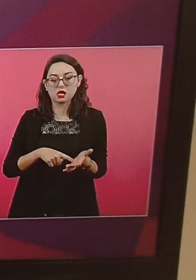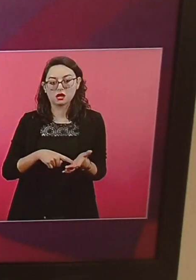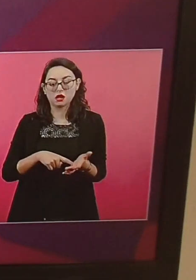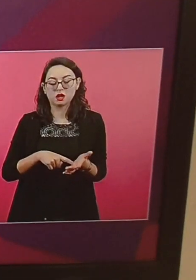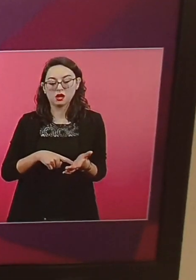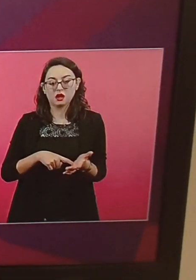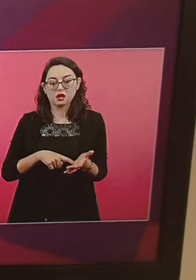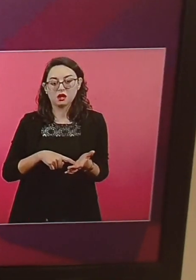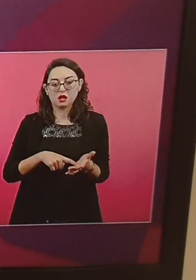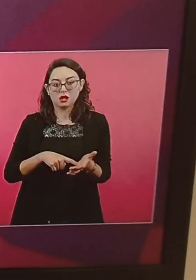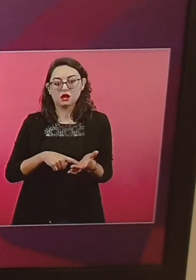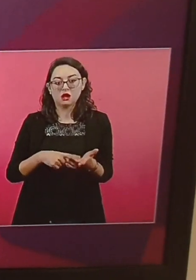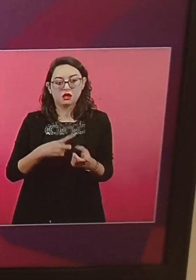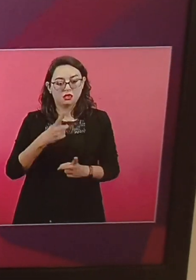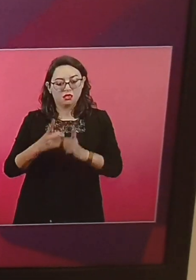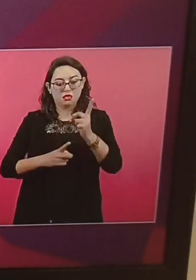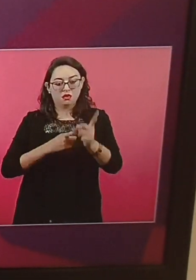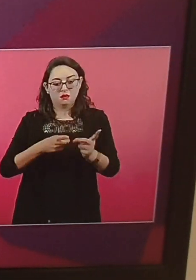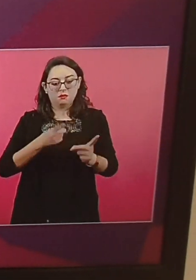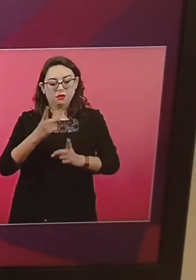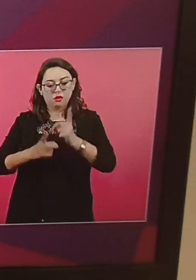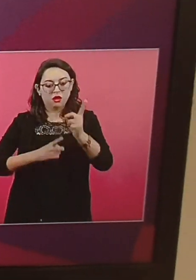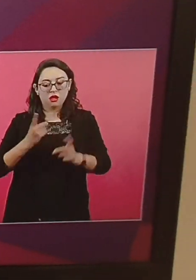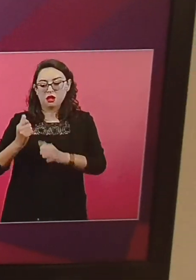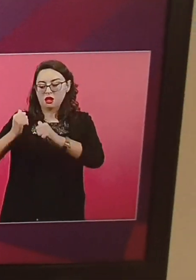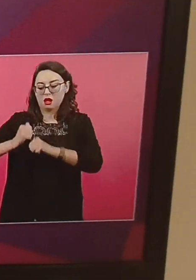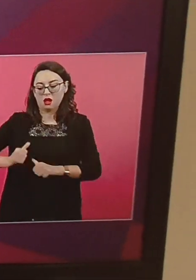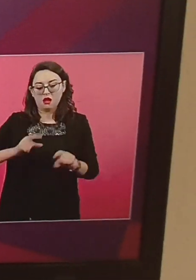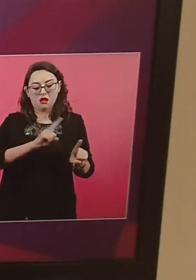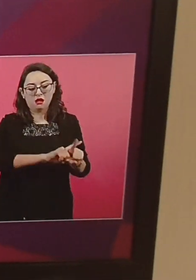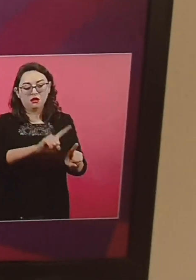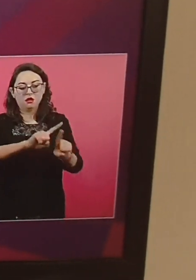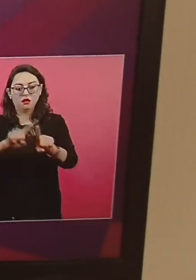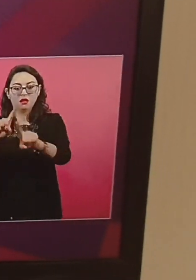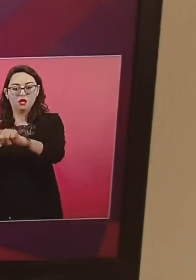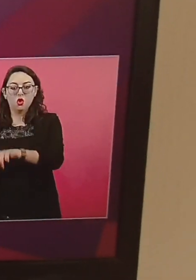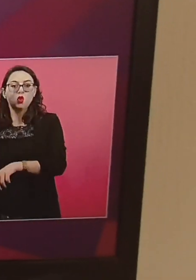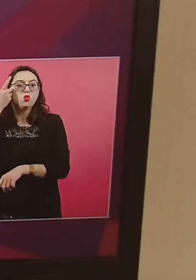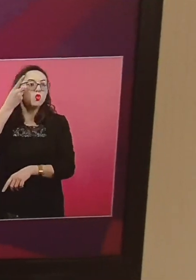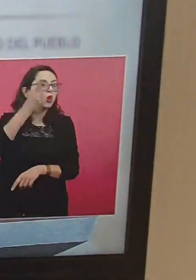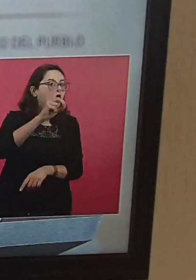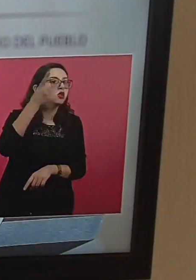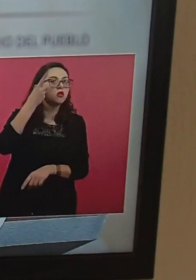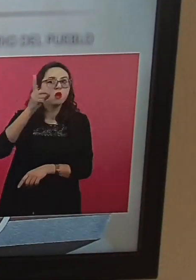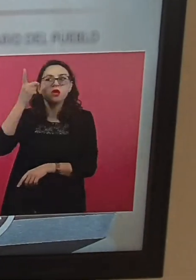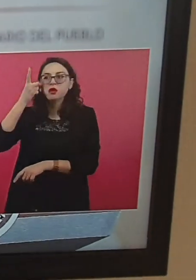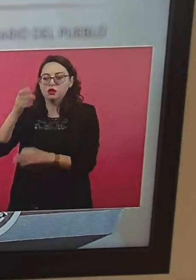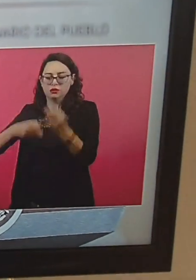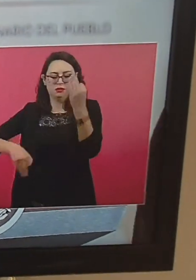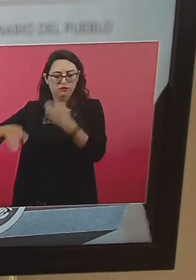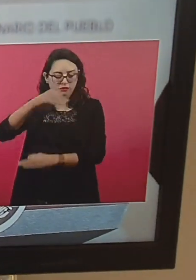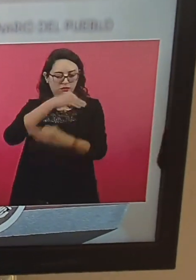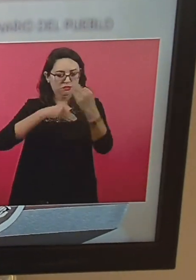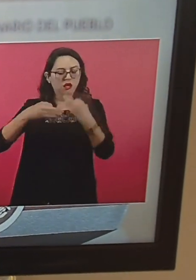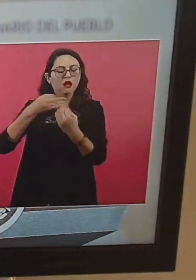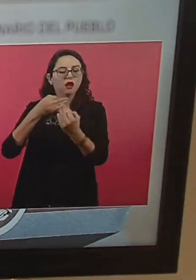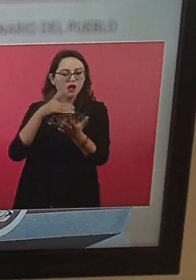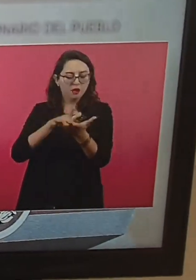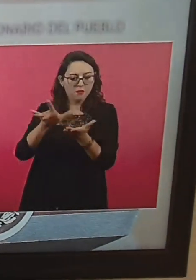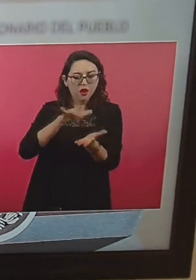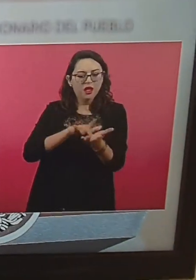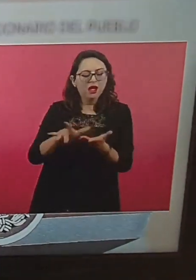de todos los dueños de franquicias. Que la mayoría es